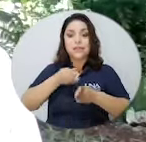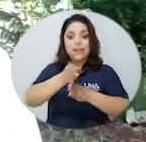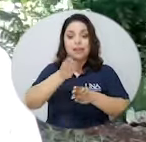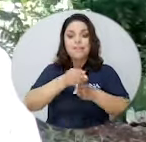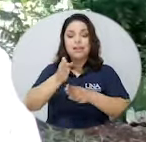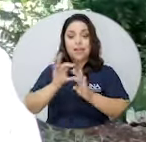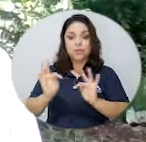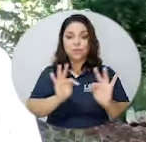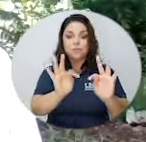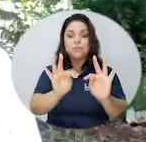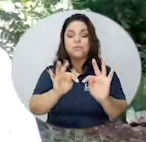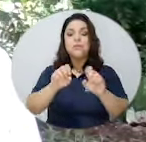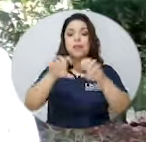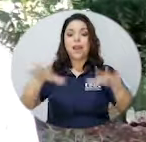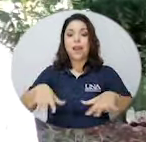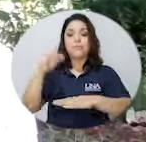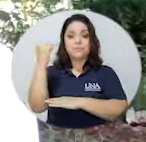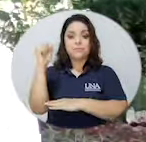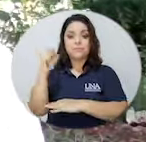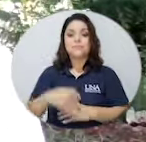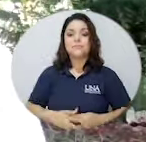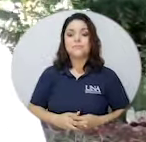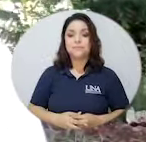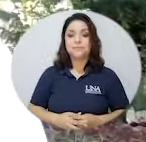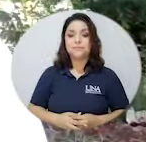Recreación y Turismo en el campus Arapiquí.